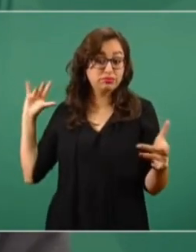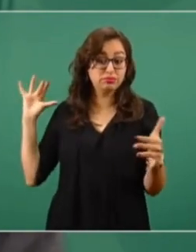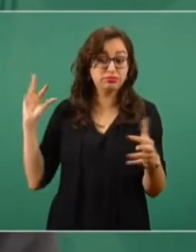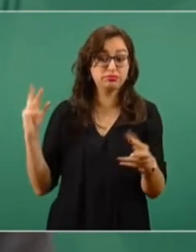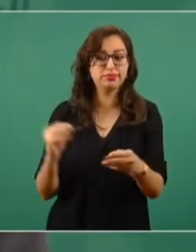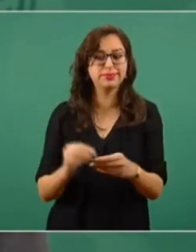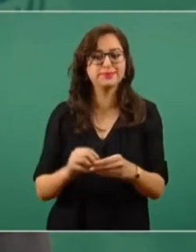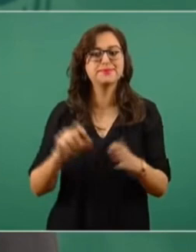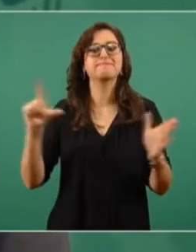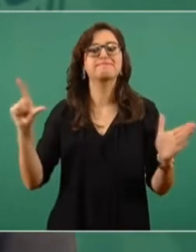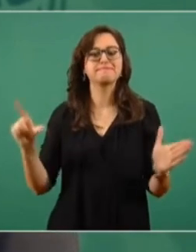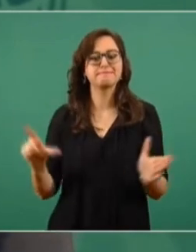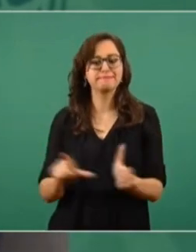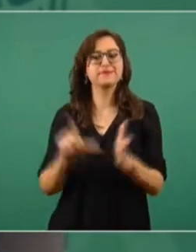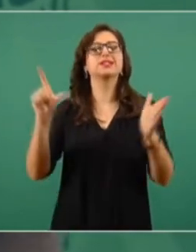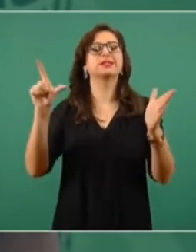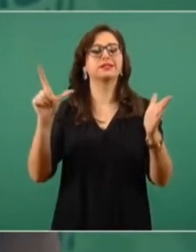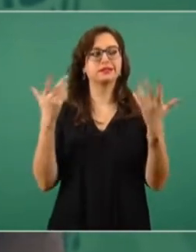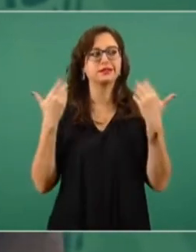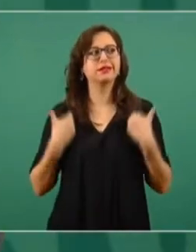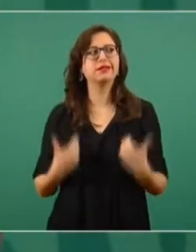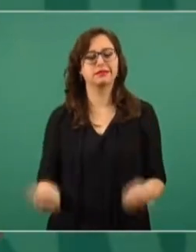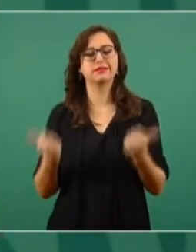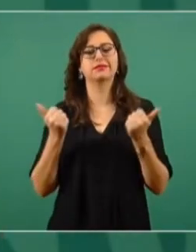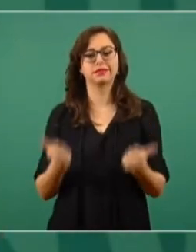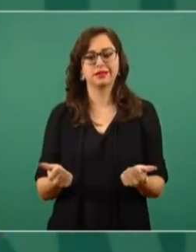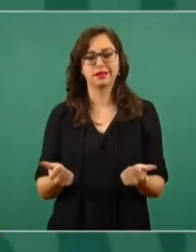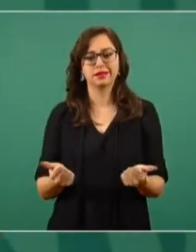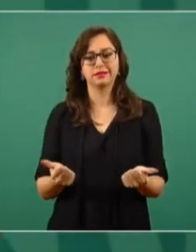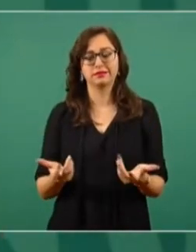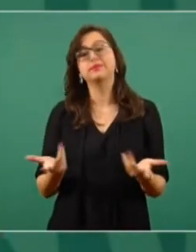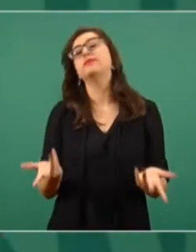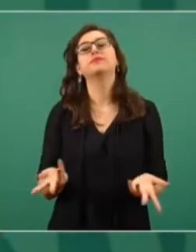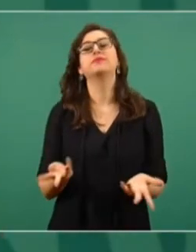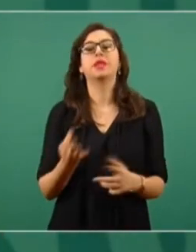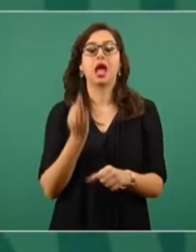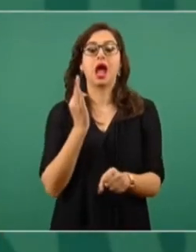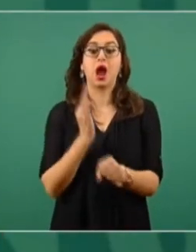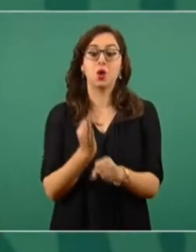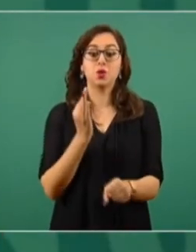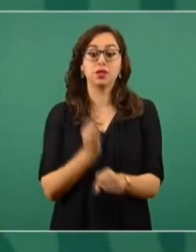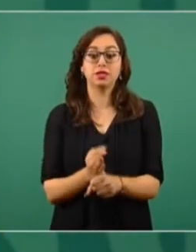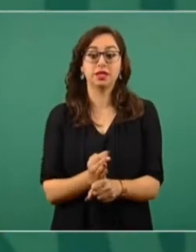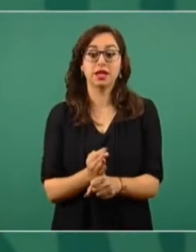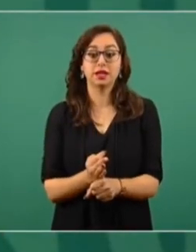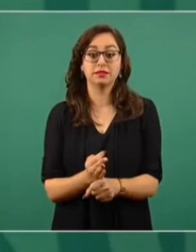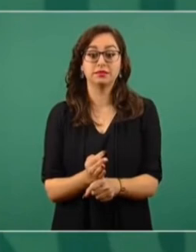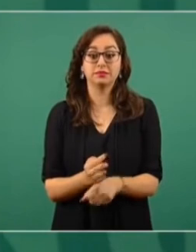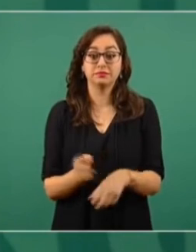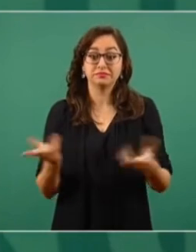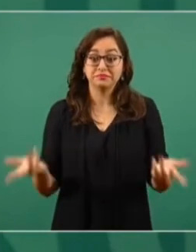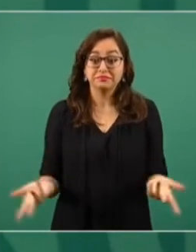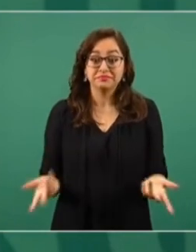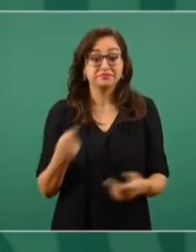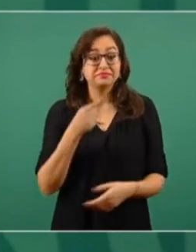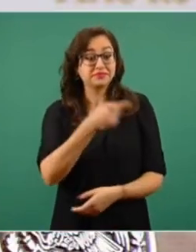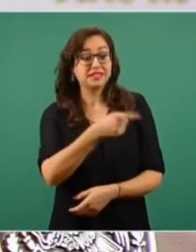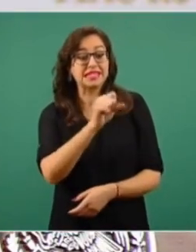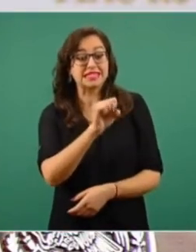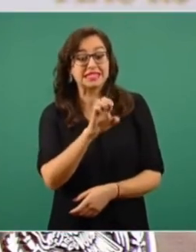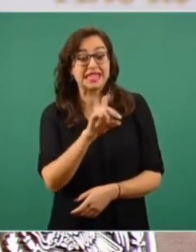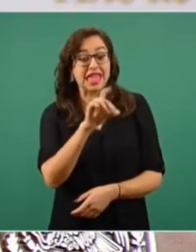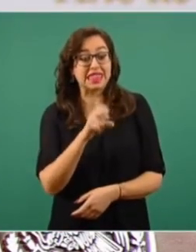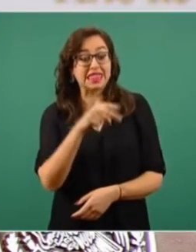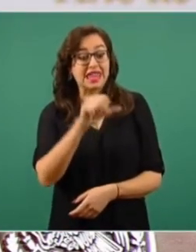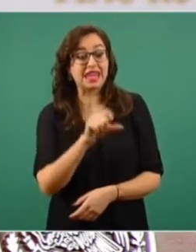El secretario de la Defensa, que maneja toda la operación